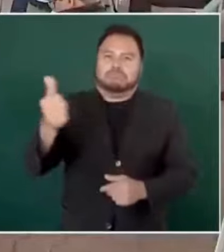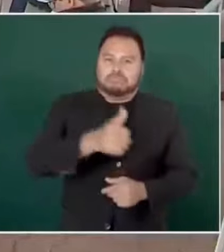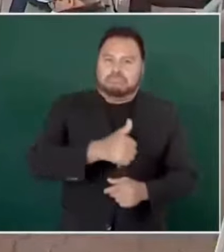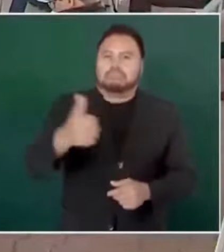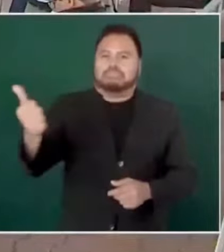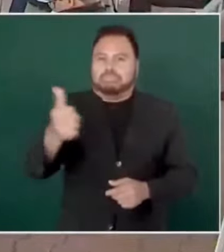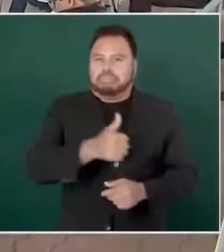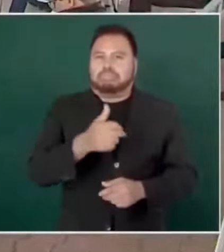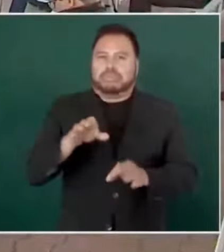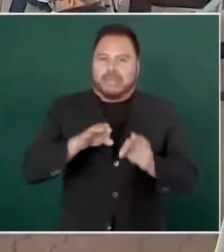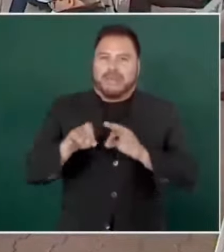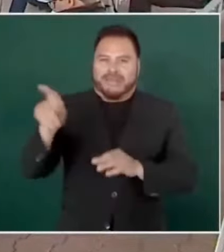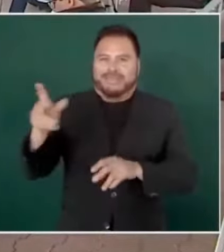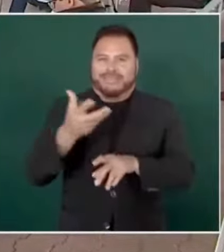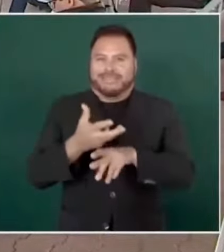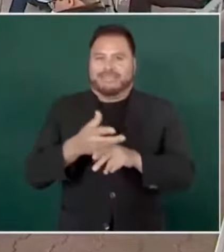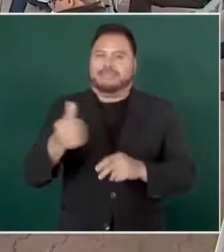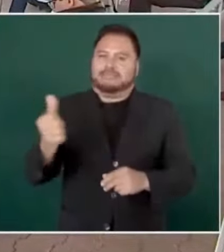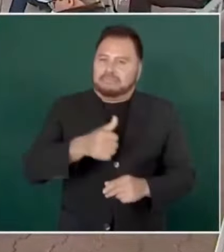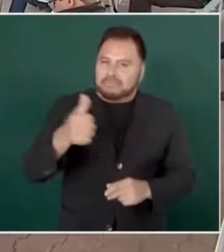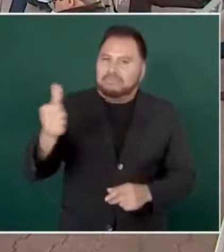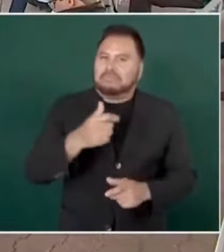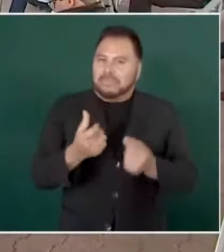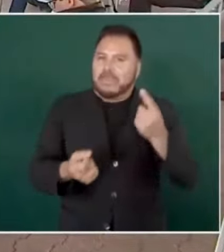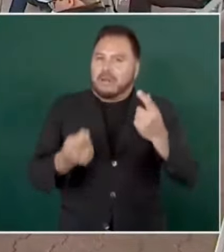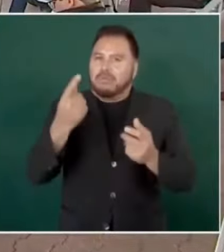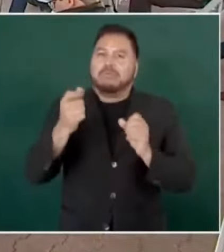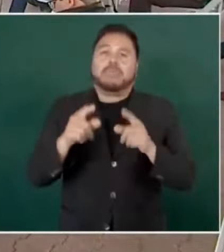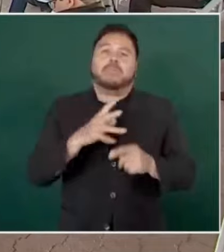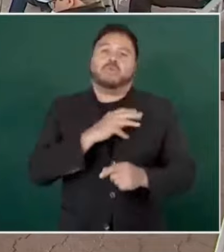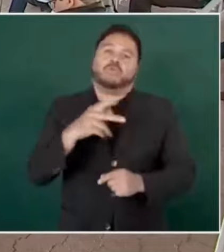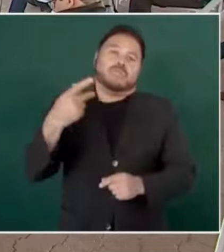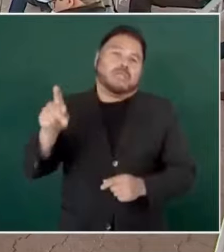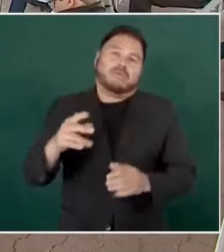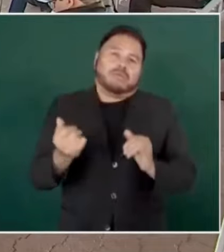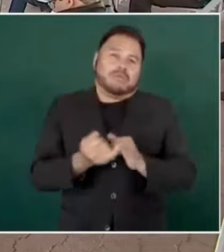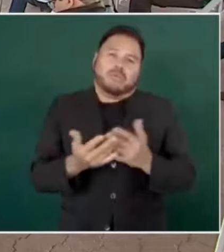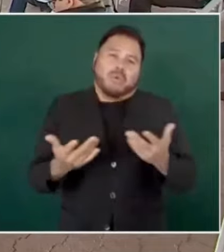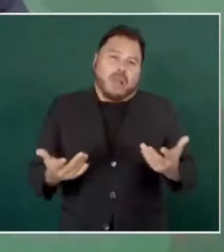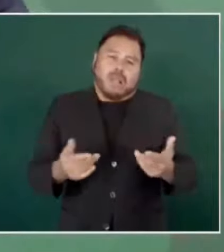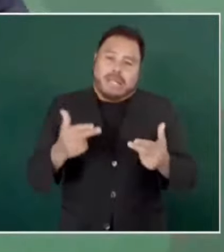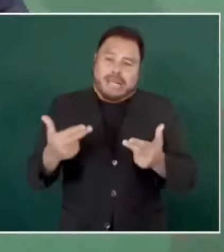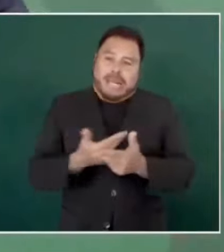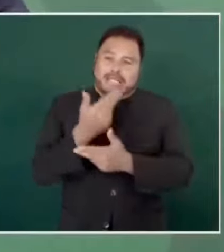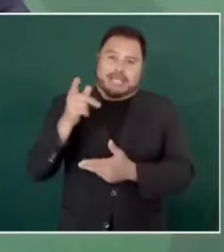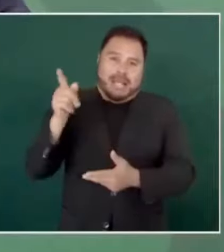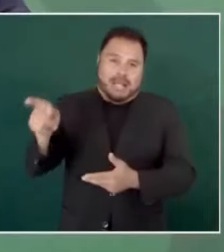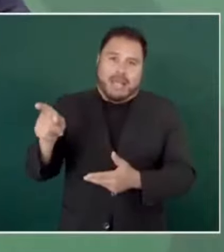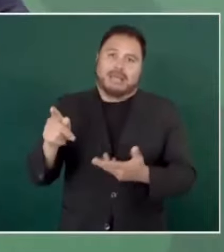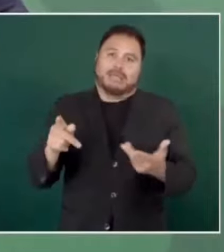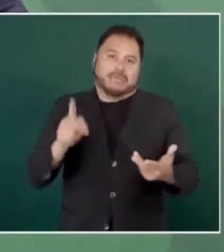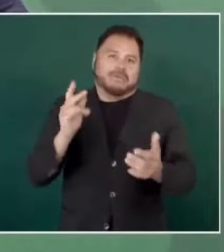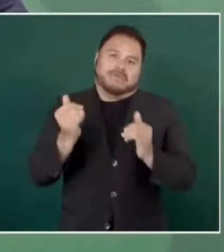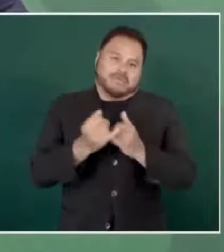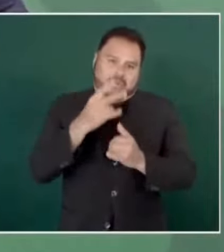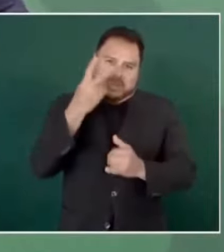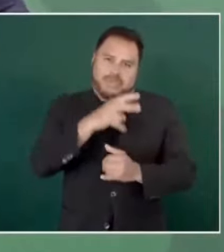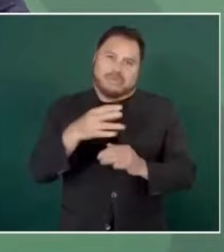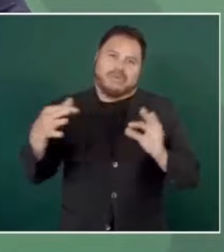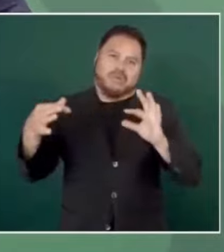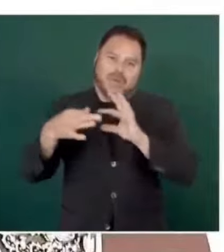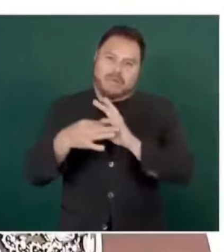como sus hijos, que ya nacieron allá, ya